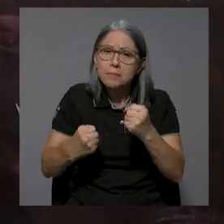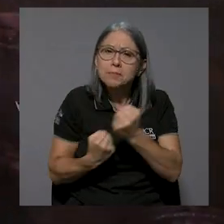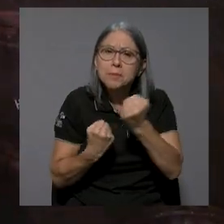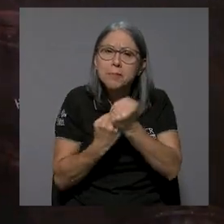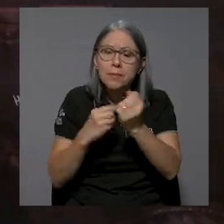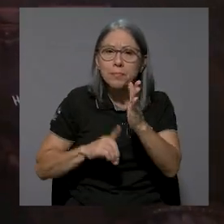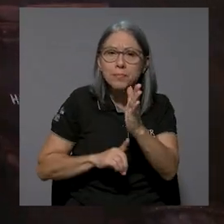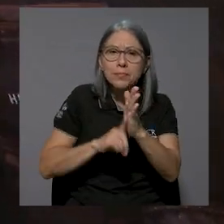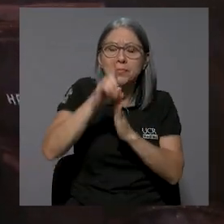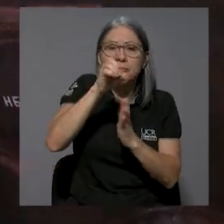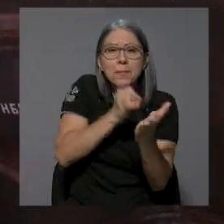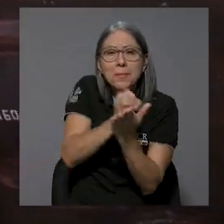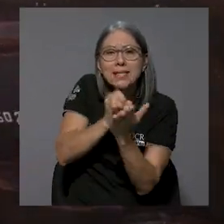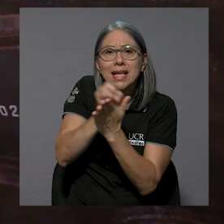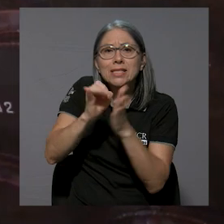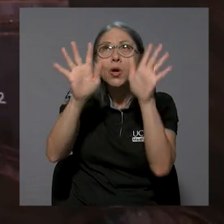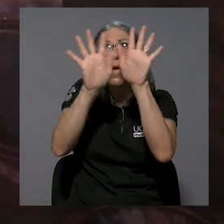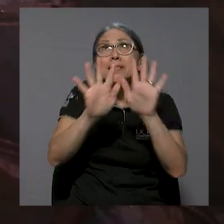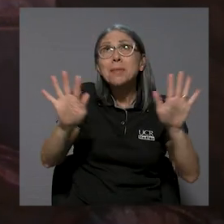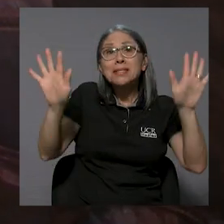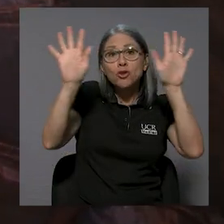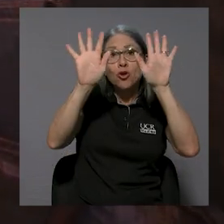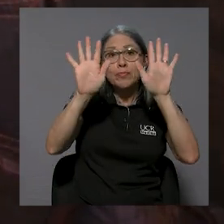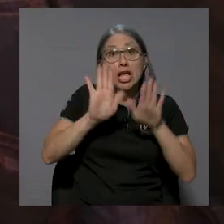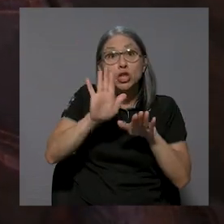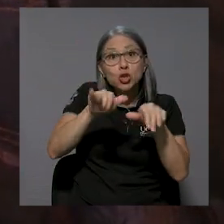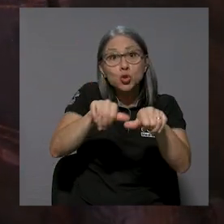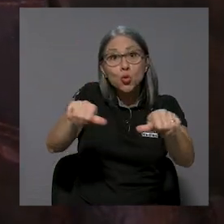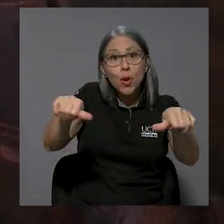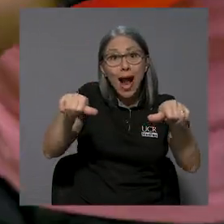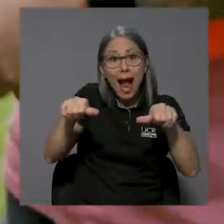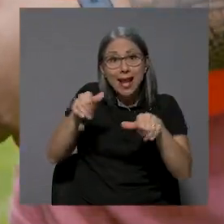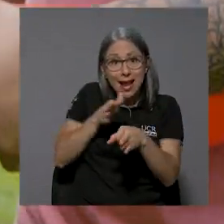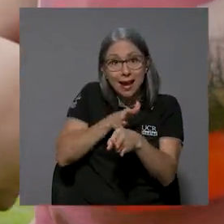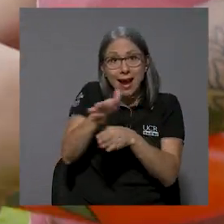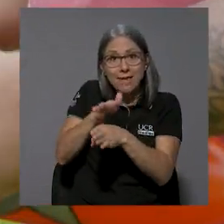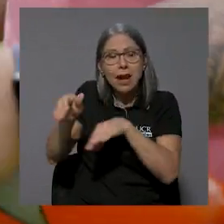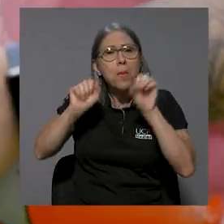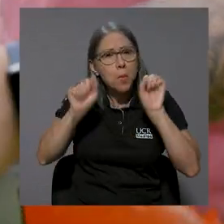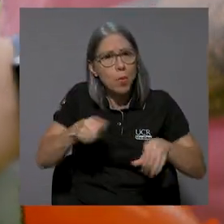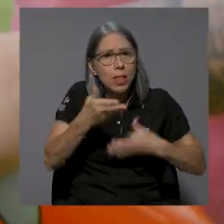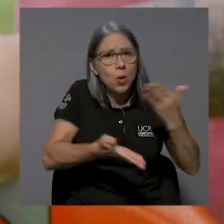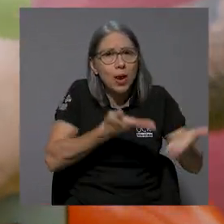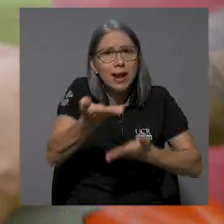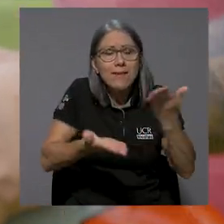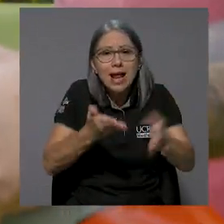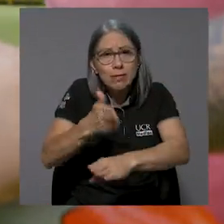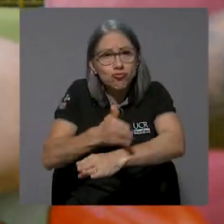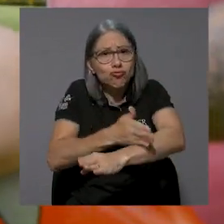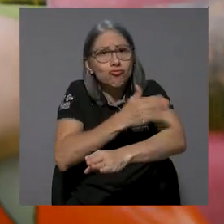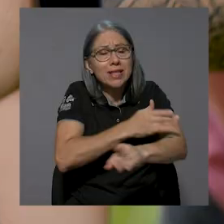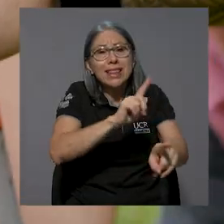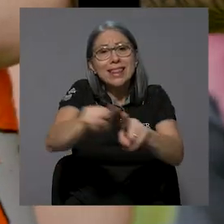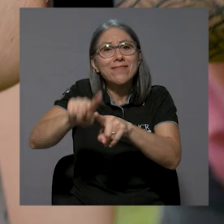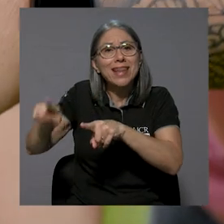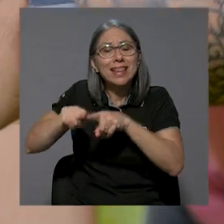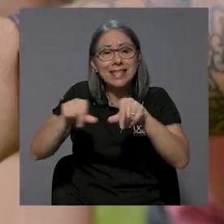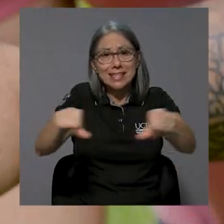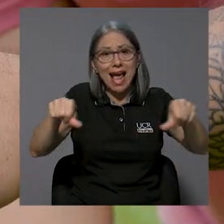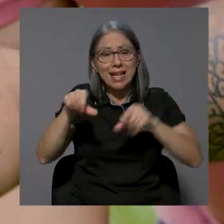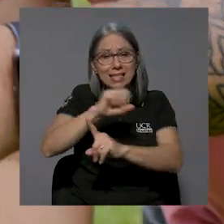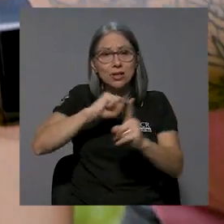al desarrollo de la investigación espacial y colaborar desde su profesión en el progreso de diferentes sectores de la sociedad